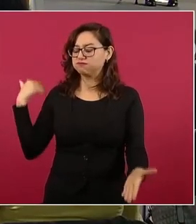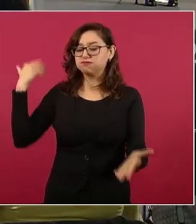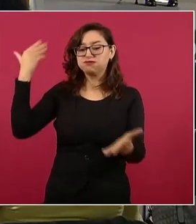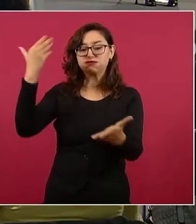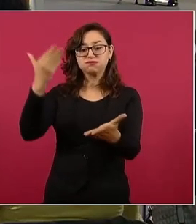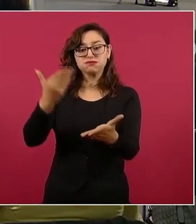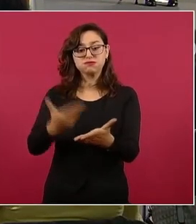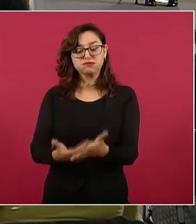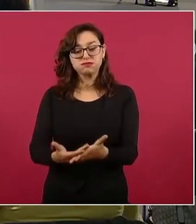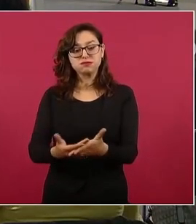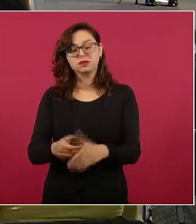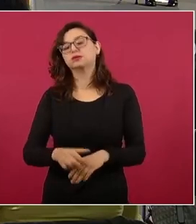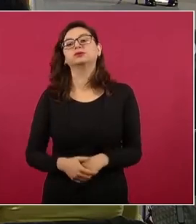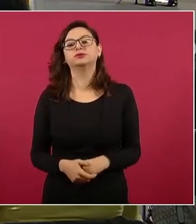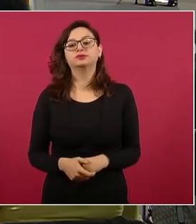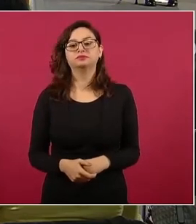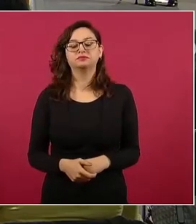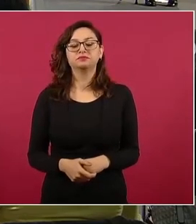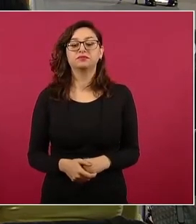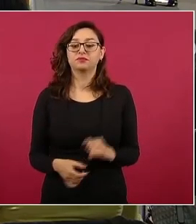por eso puse al final